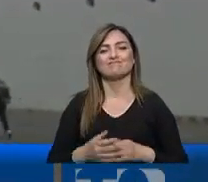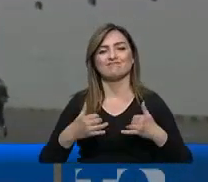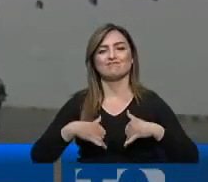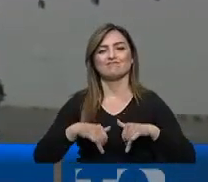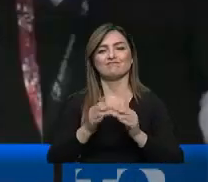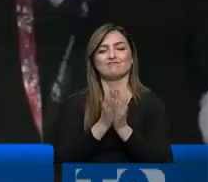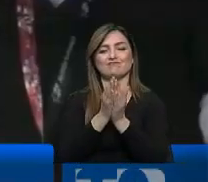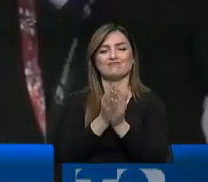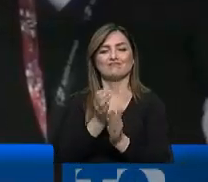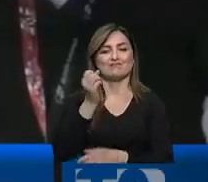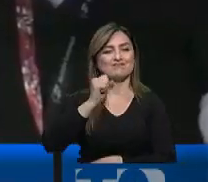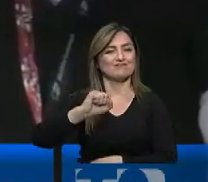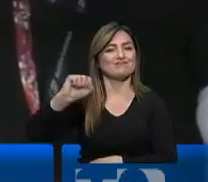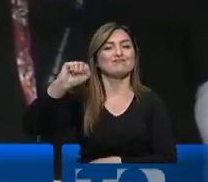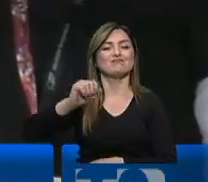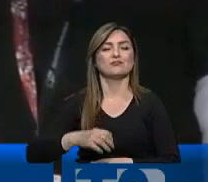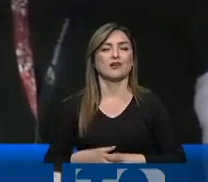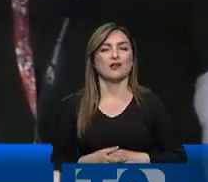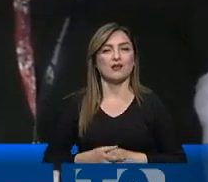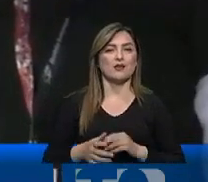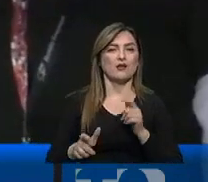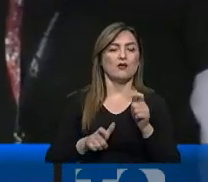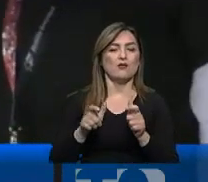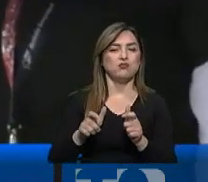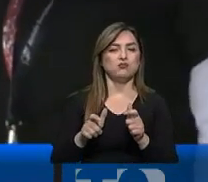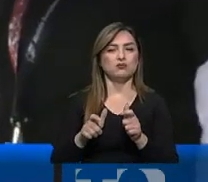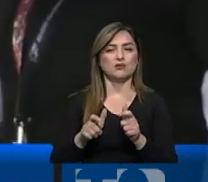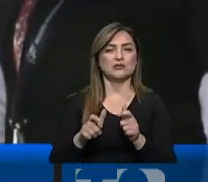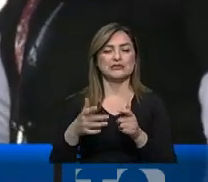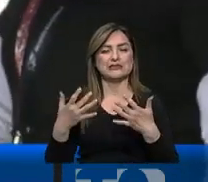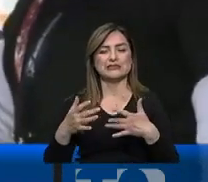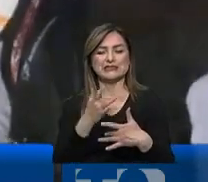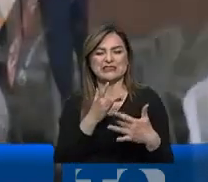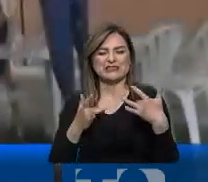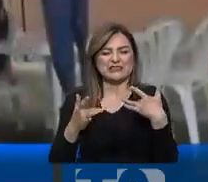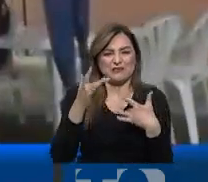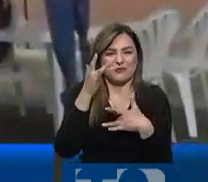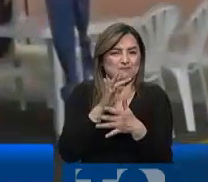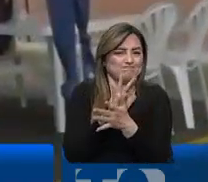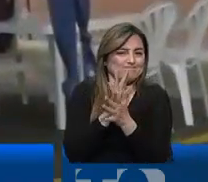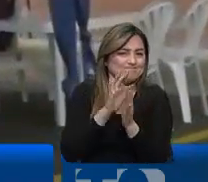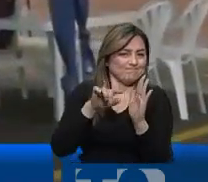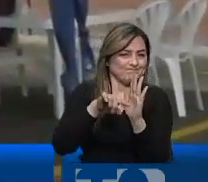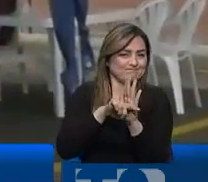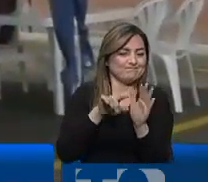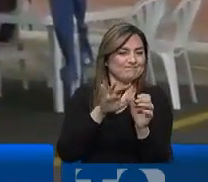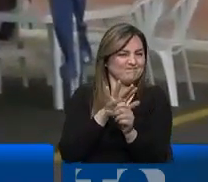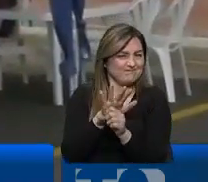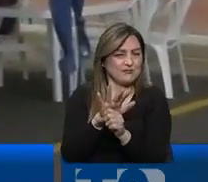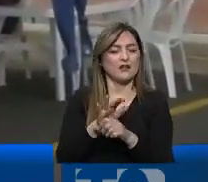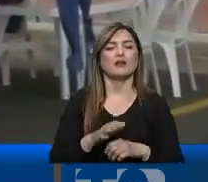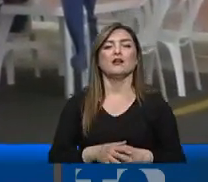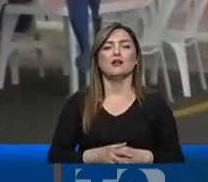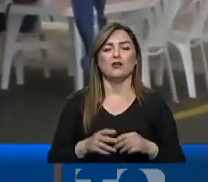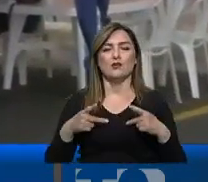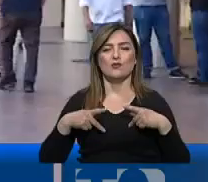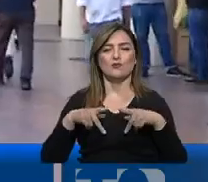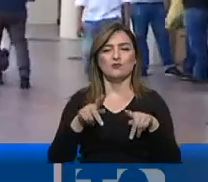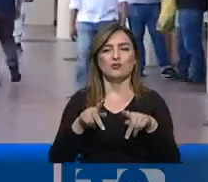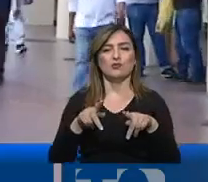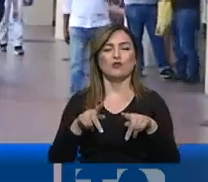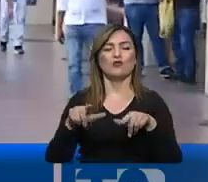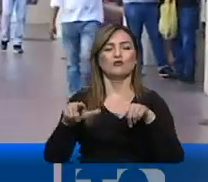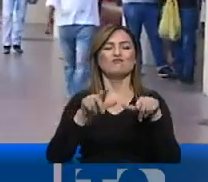continuar con el viaje. Al resto de pasajeros que no presentó ninguna sintomatología y dio negativo en las pruebas, se les permitió